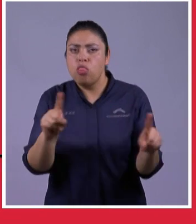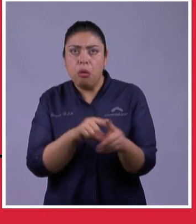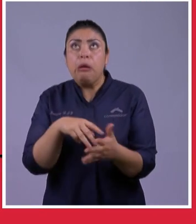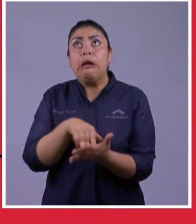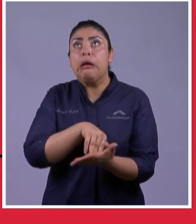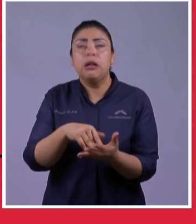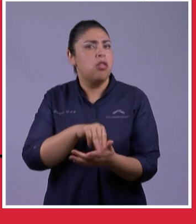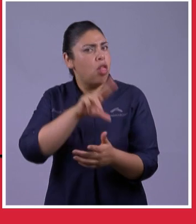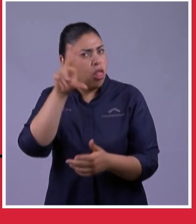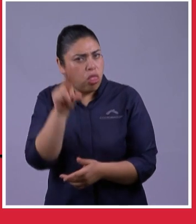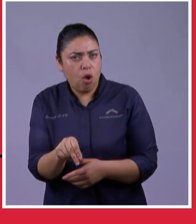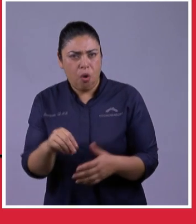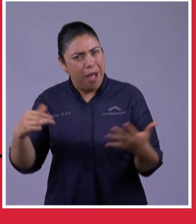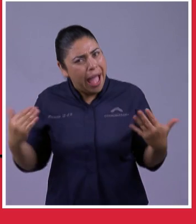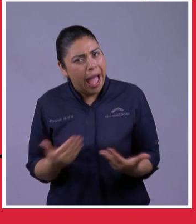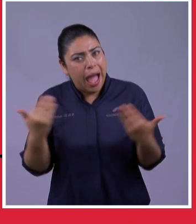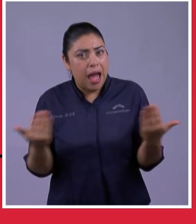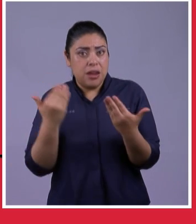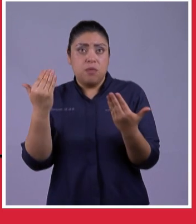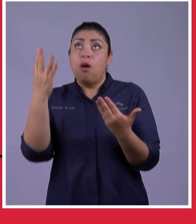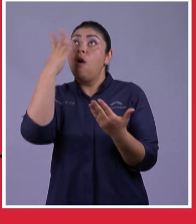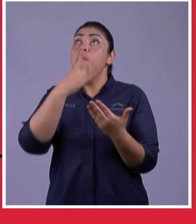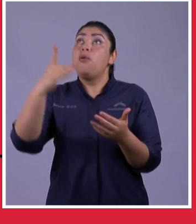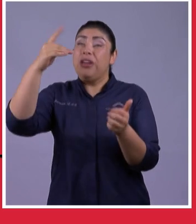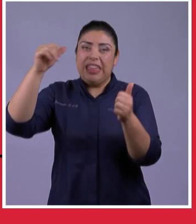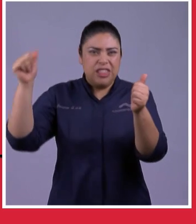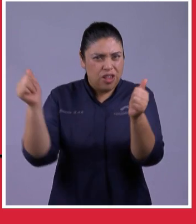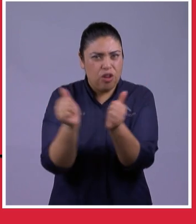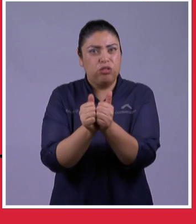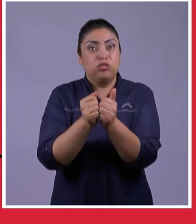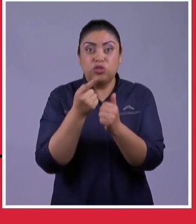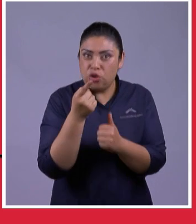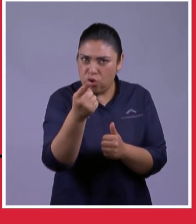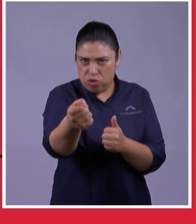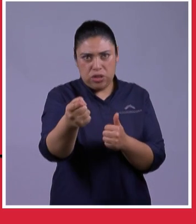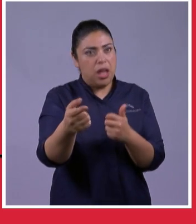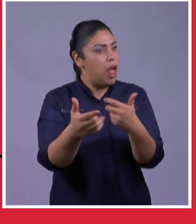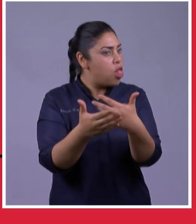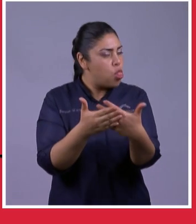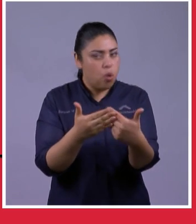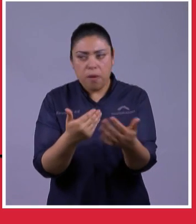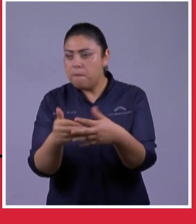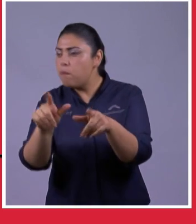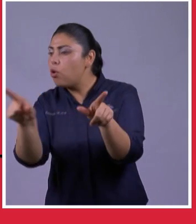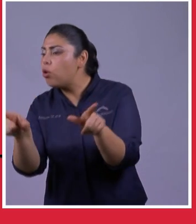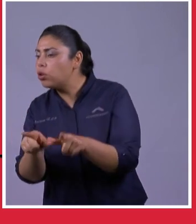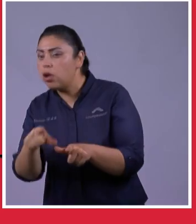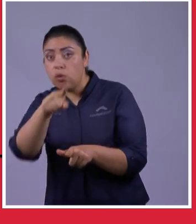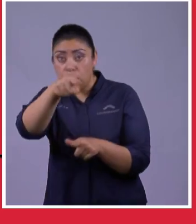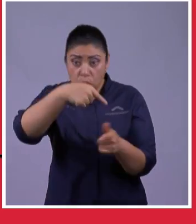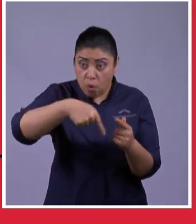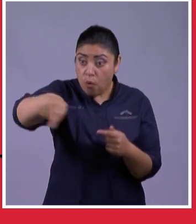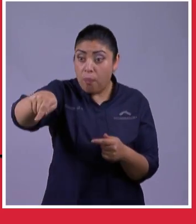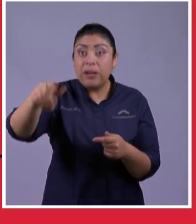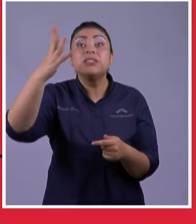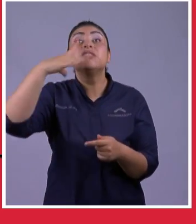Porque Jehová Tu Dios Estará contigo En donde Quiera Que vayas